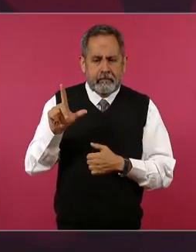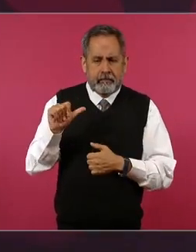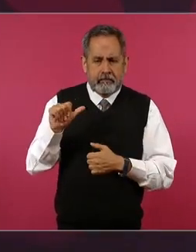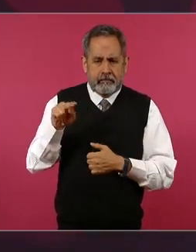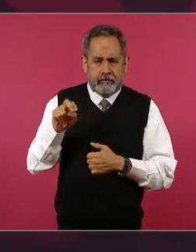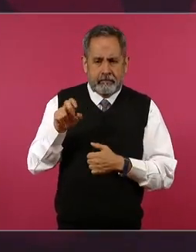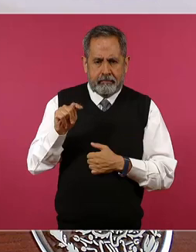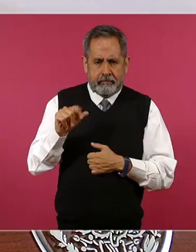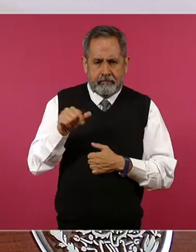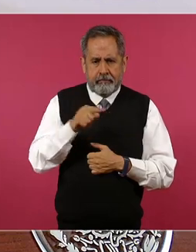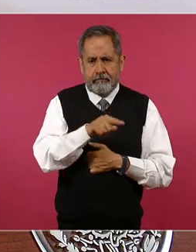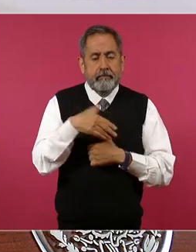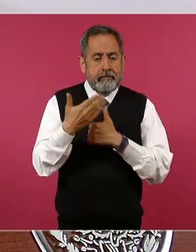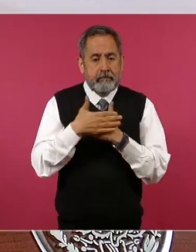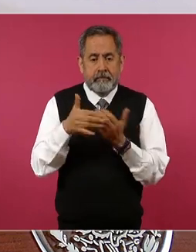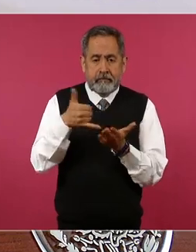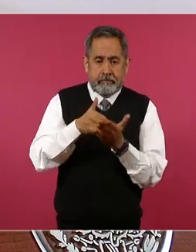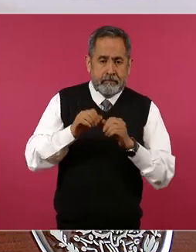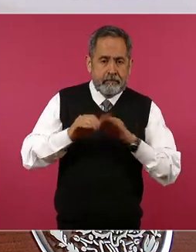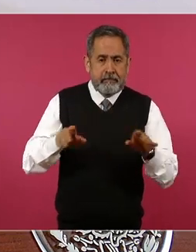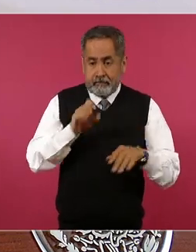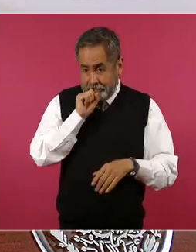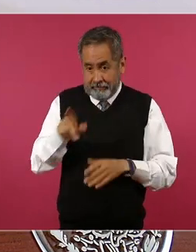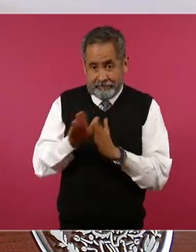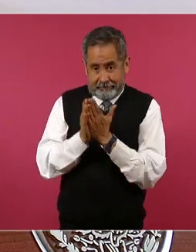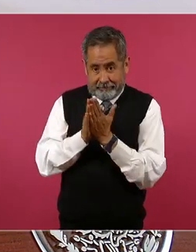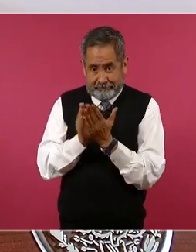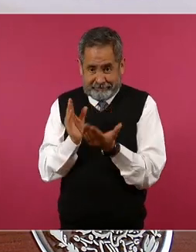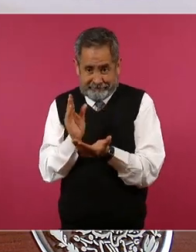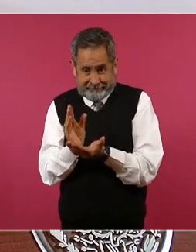una edición del mismo libro